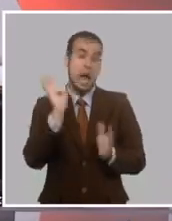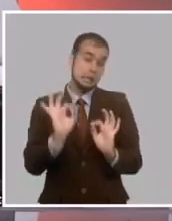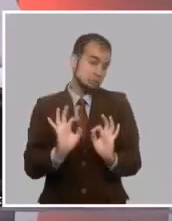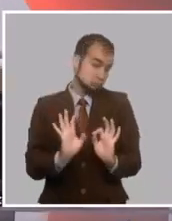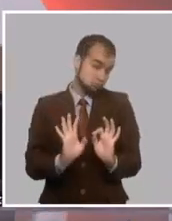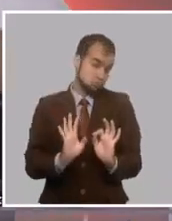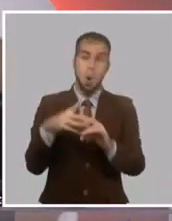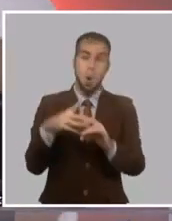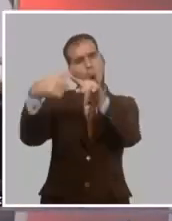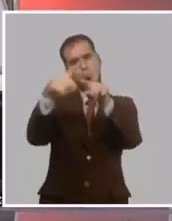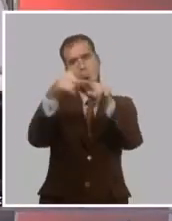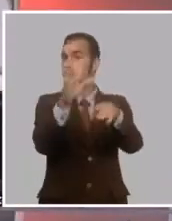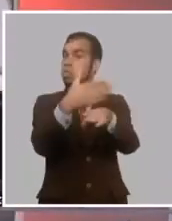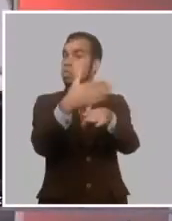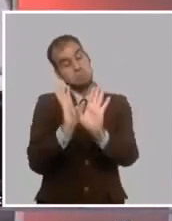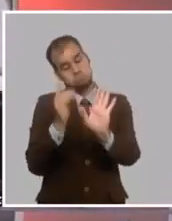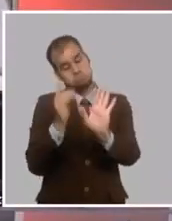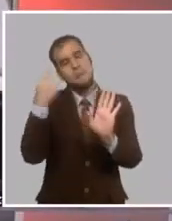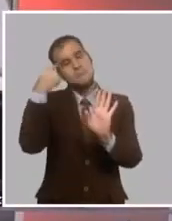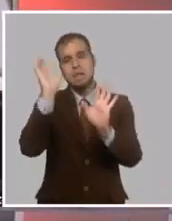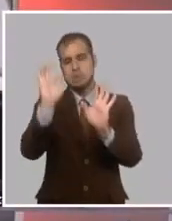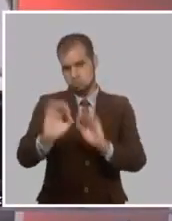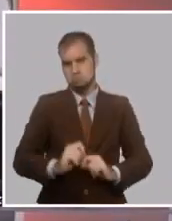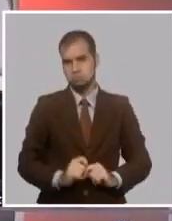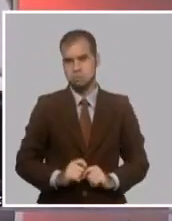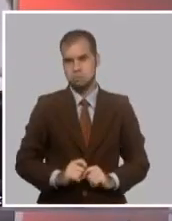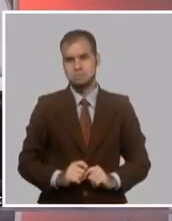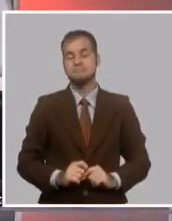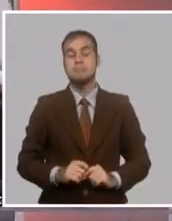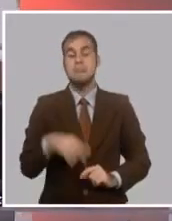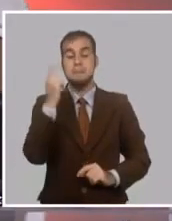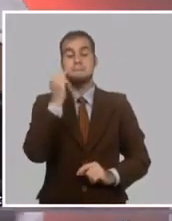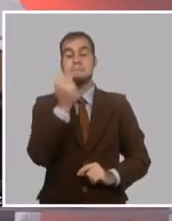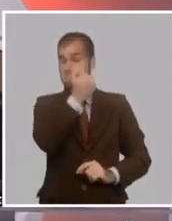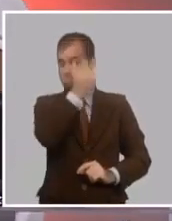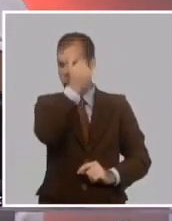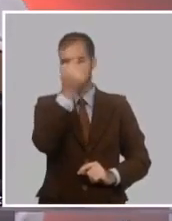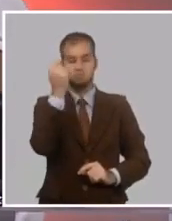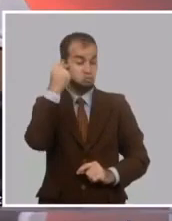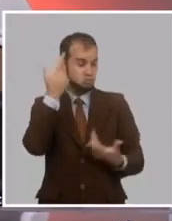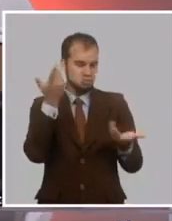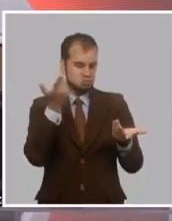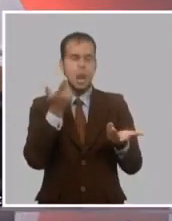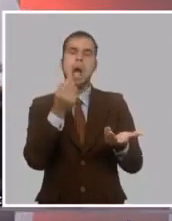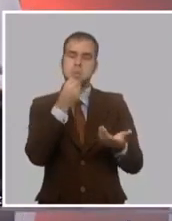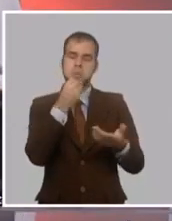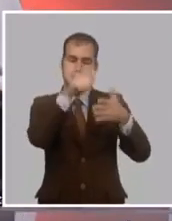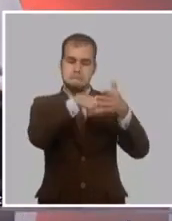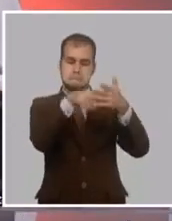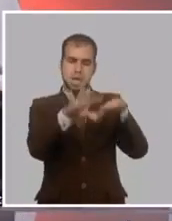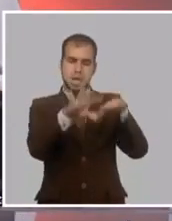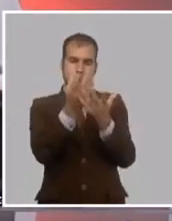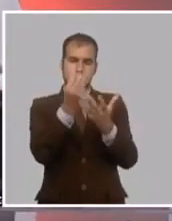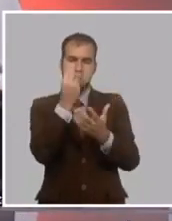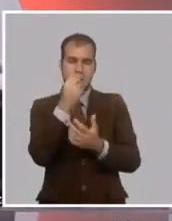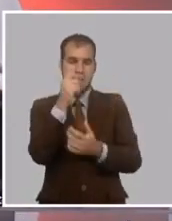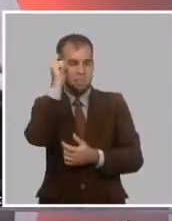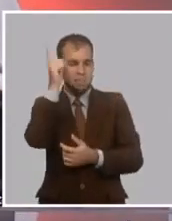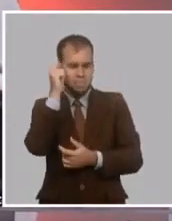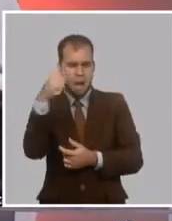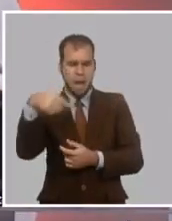tengan igual, se trataba de buscar una forma de organización en que cupieran las ideas de los militares,